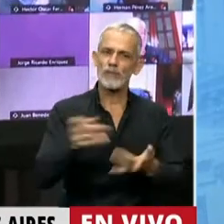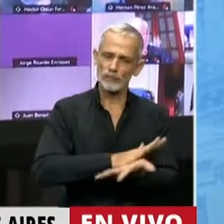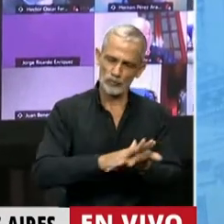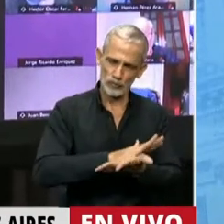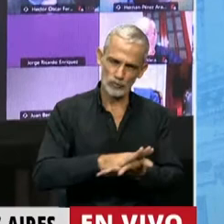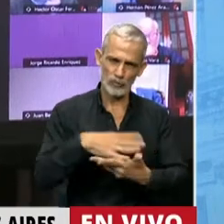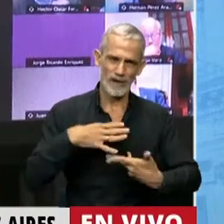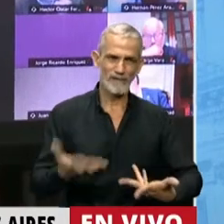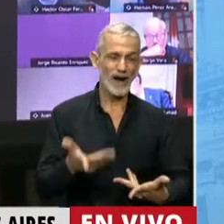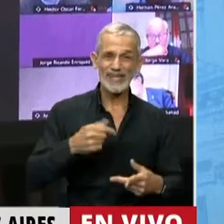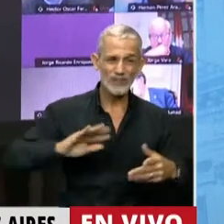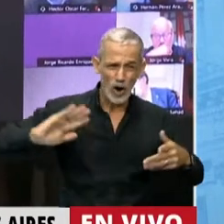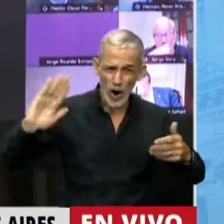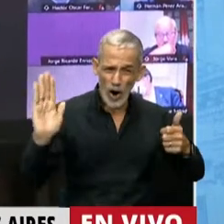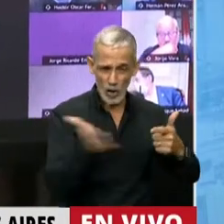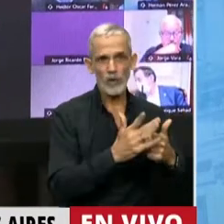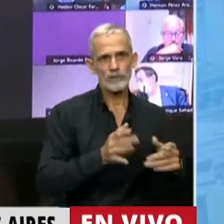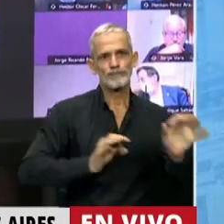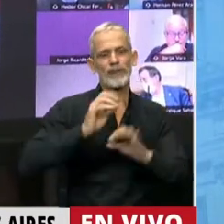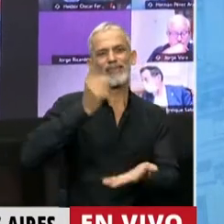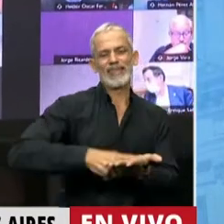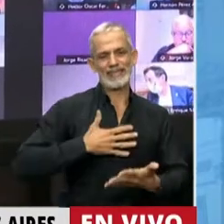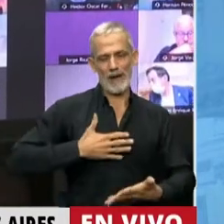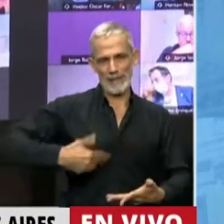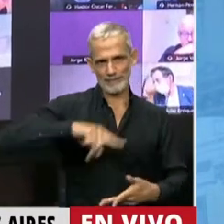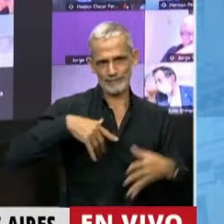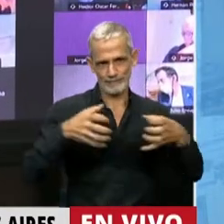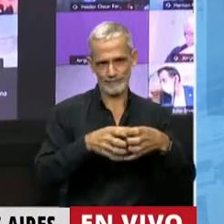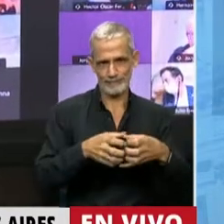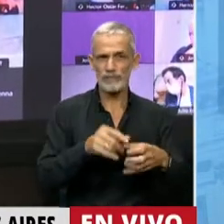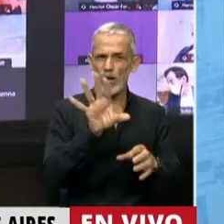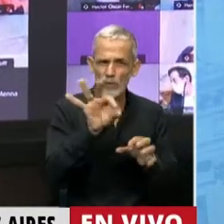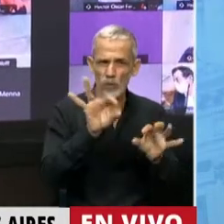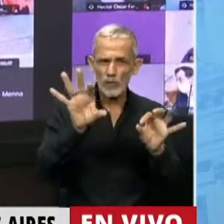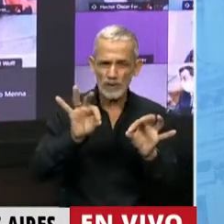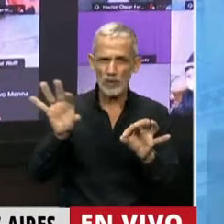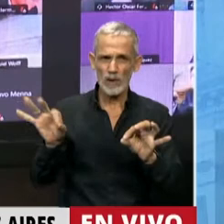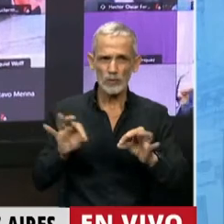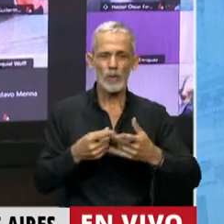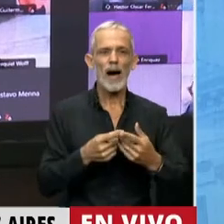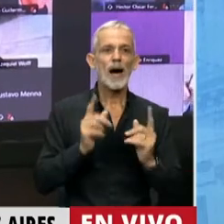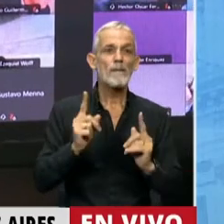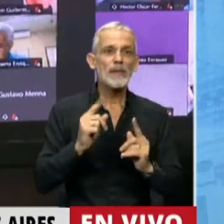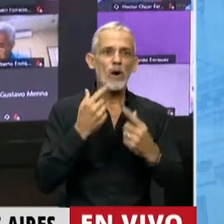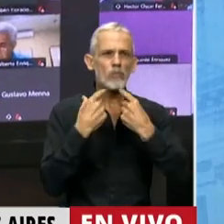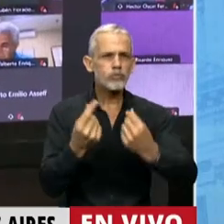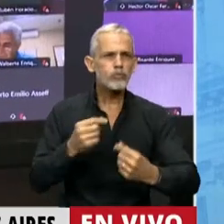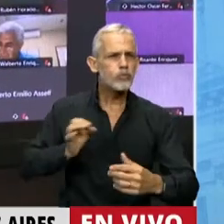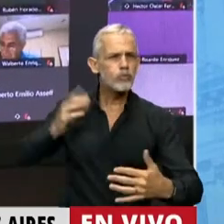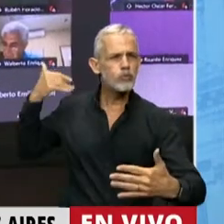resolverlo. De todo eso habla nuestro dictamen, que toma los reclamos